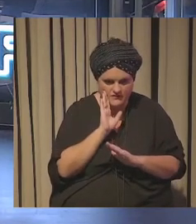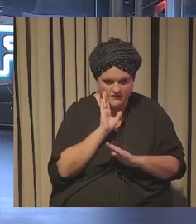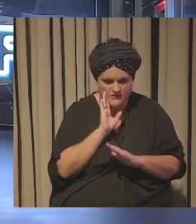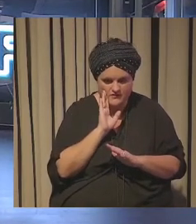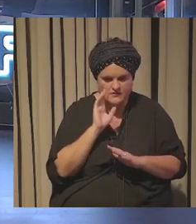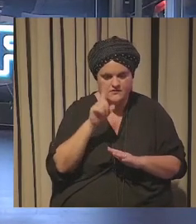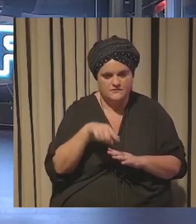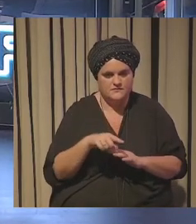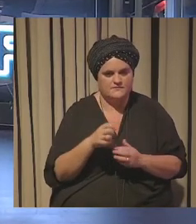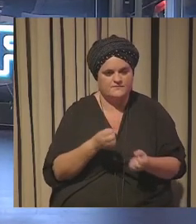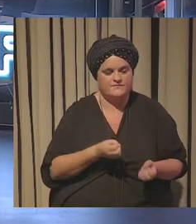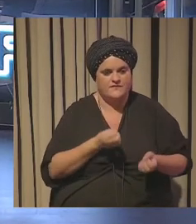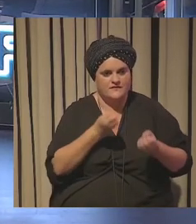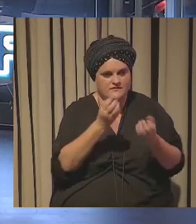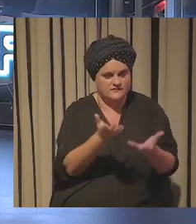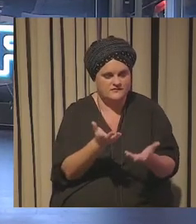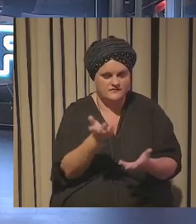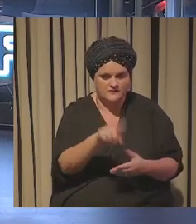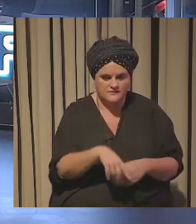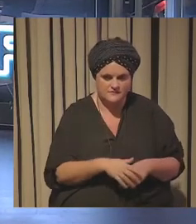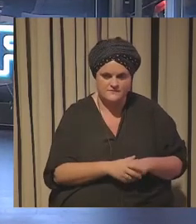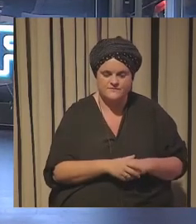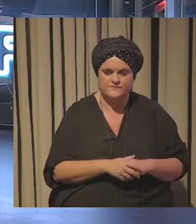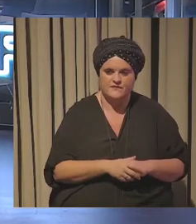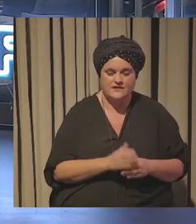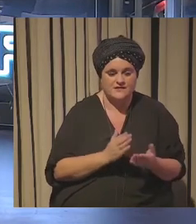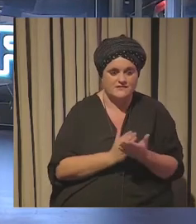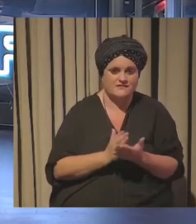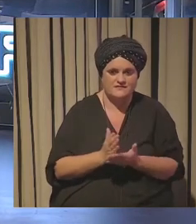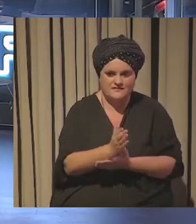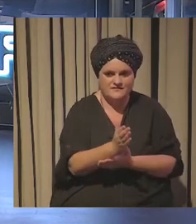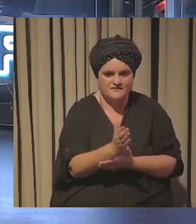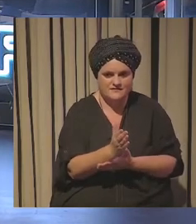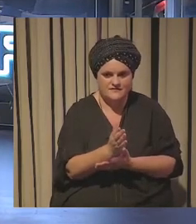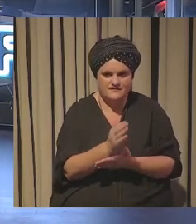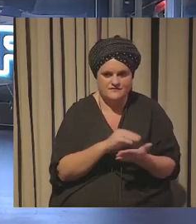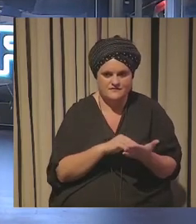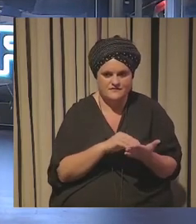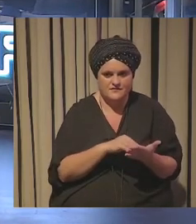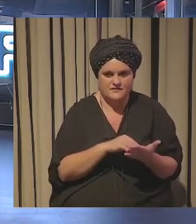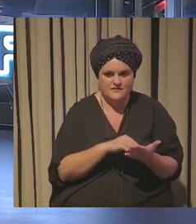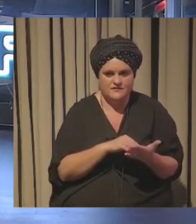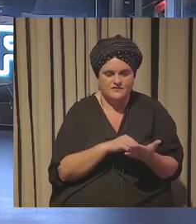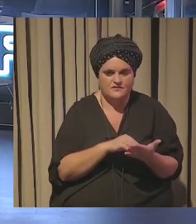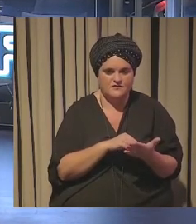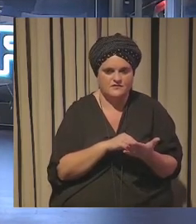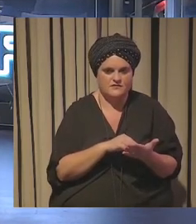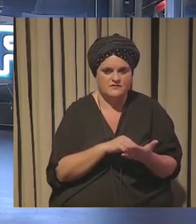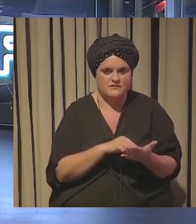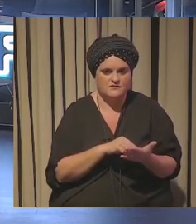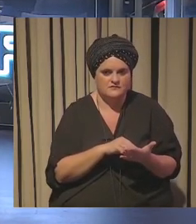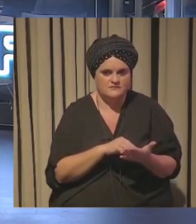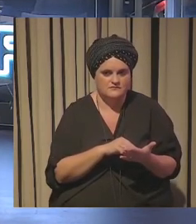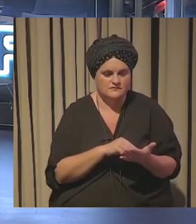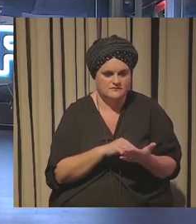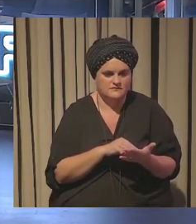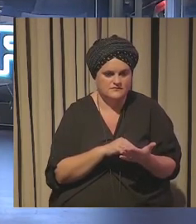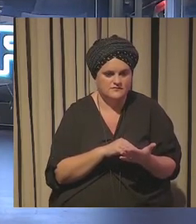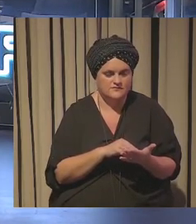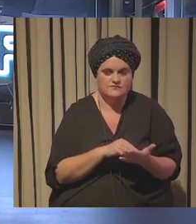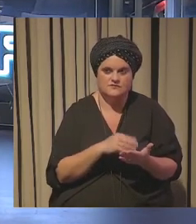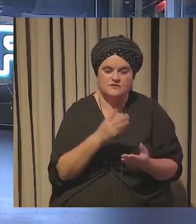mucho de la narrativa se trata mucho del storytelling de las tendencias que es la forma en que aterrizas y ya el espectador en este caso el